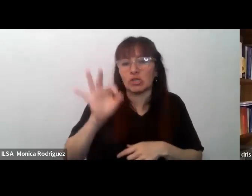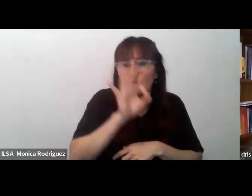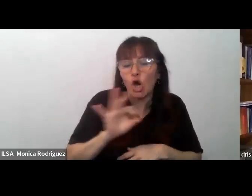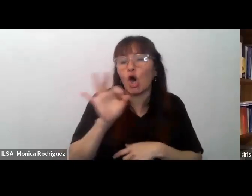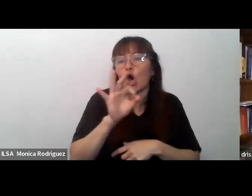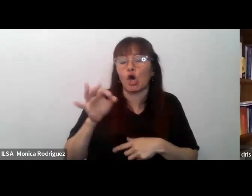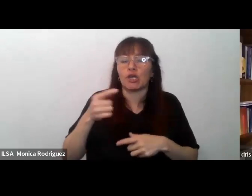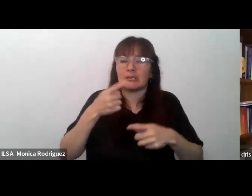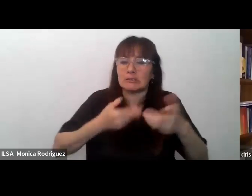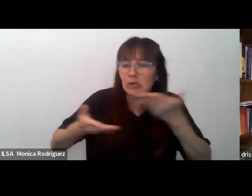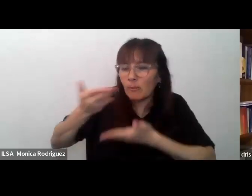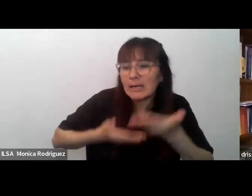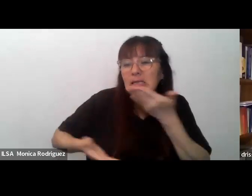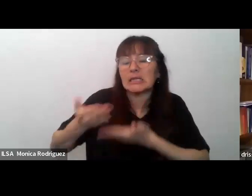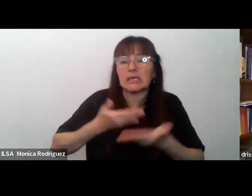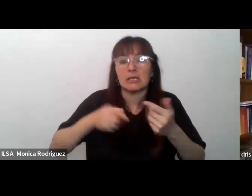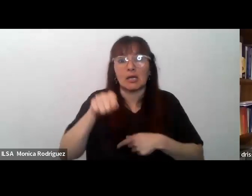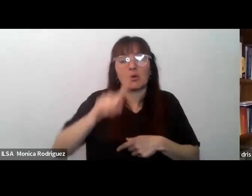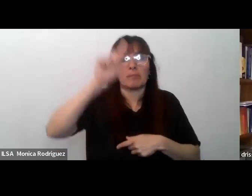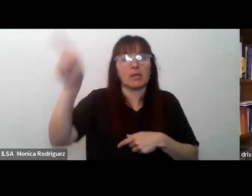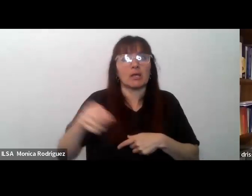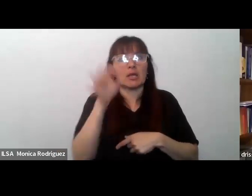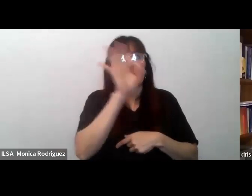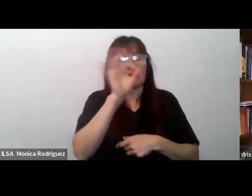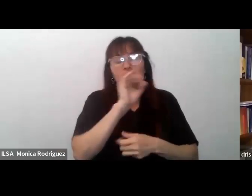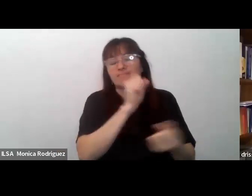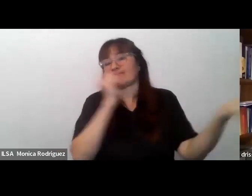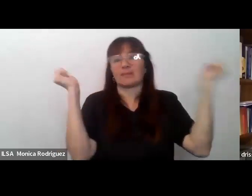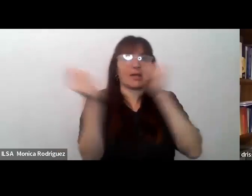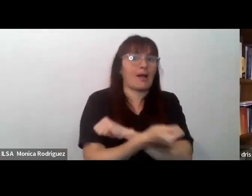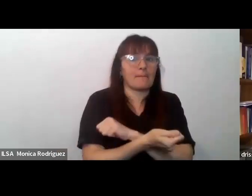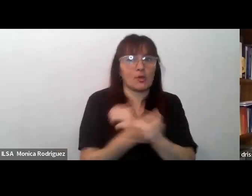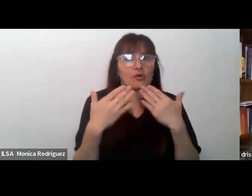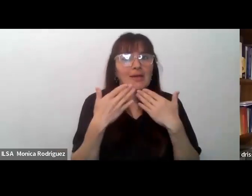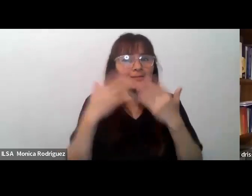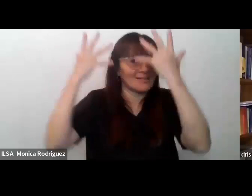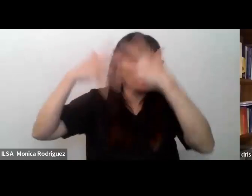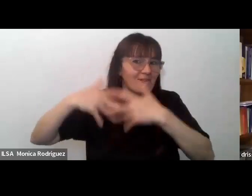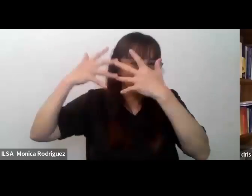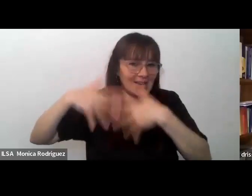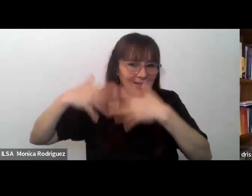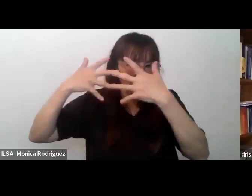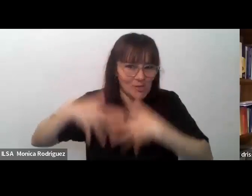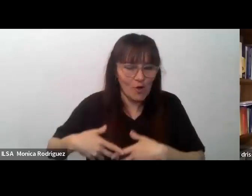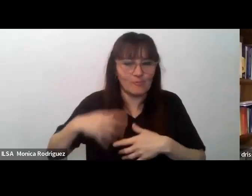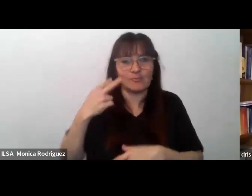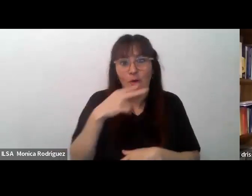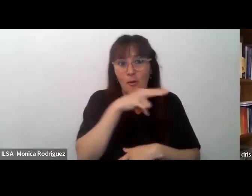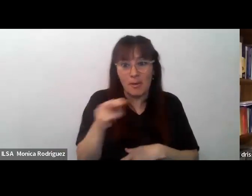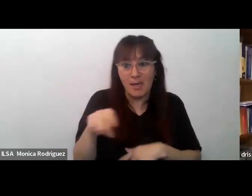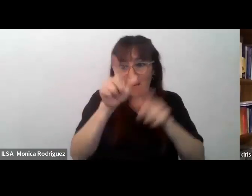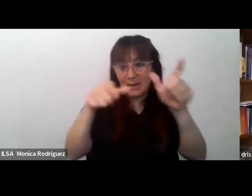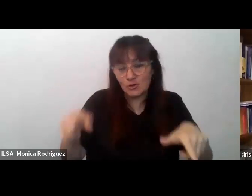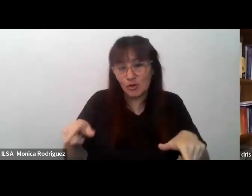me han hecho cambiar de opinión luego de una reflexión que yo ahora y ahora veo a estos